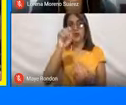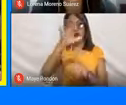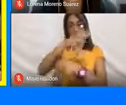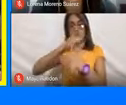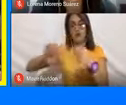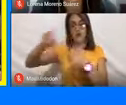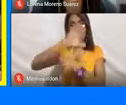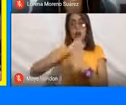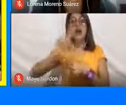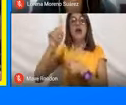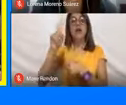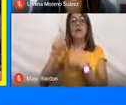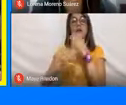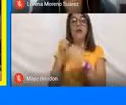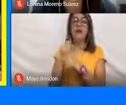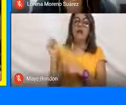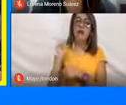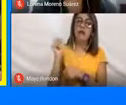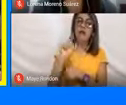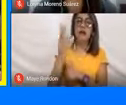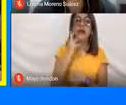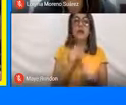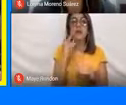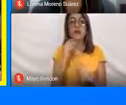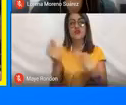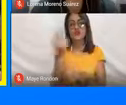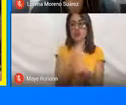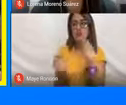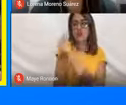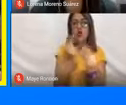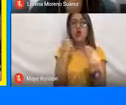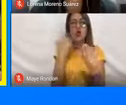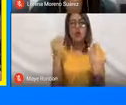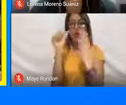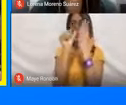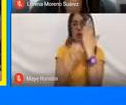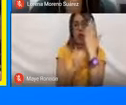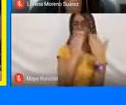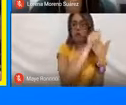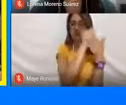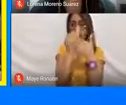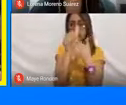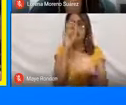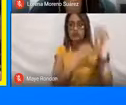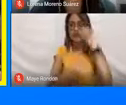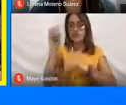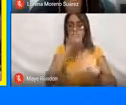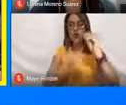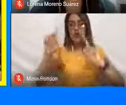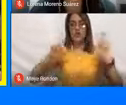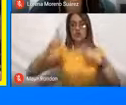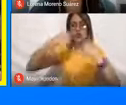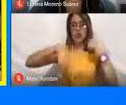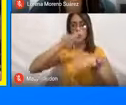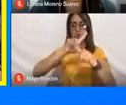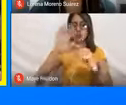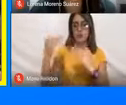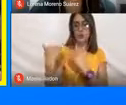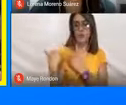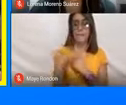ella cuenta con seis años de experiencia en el diseño e implementación de programas orientados a la consolidación del turismo responsable.